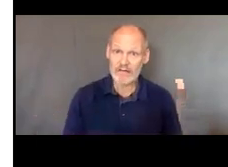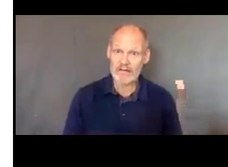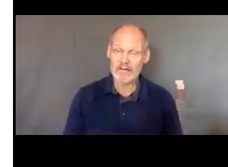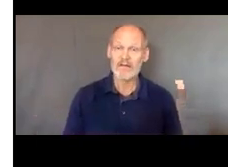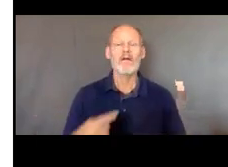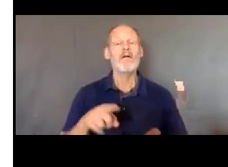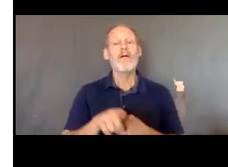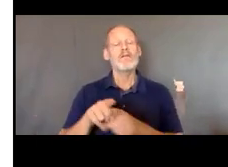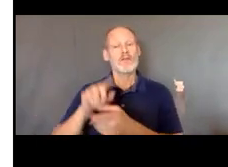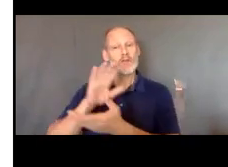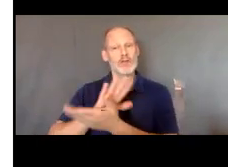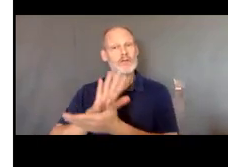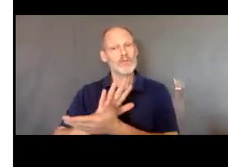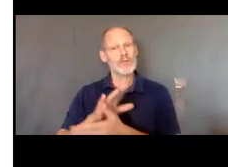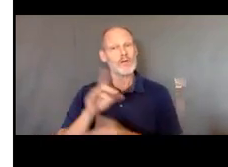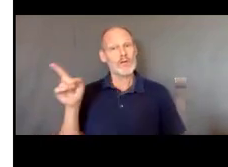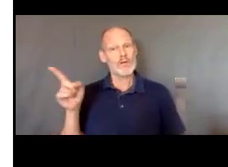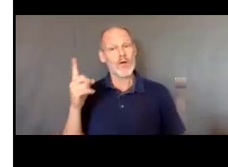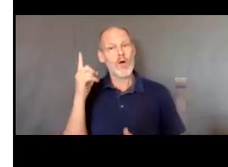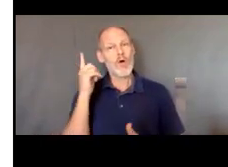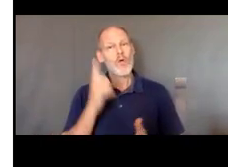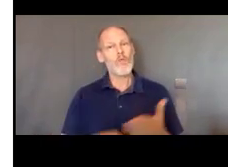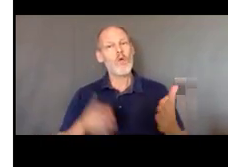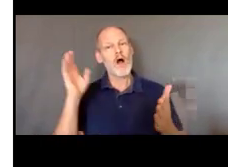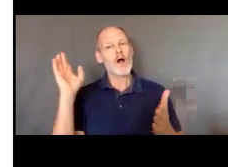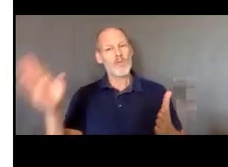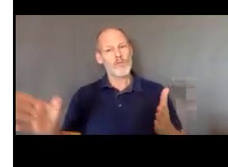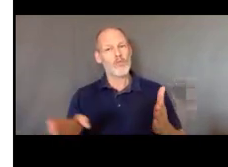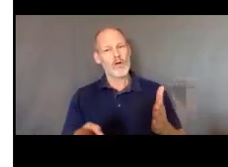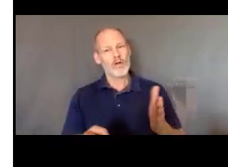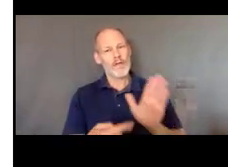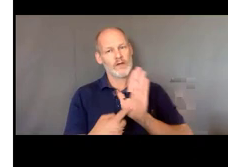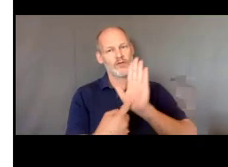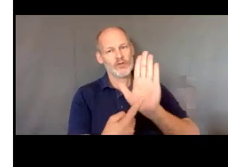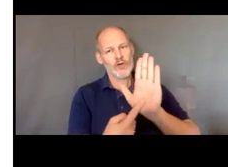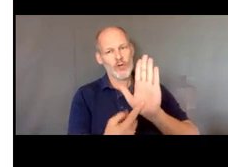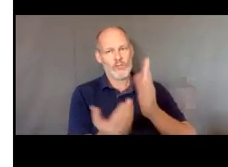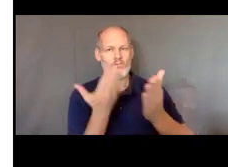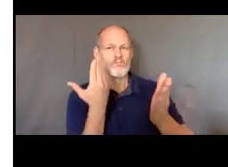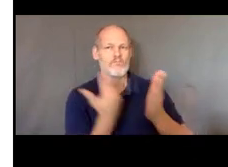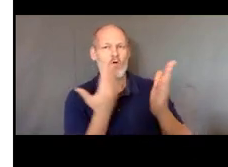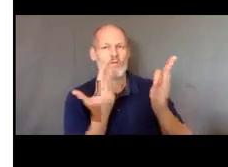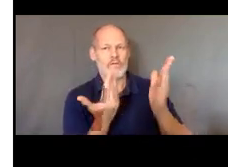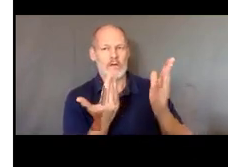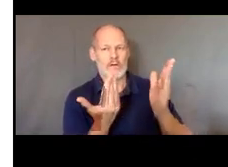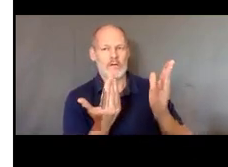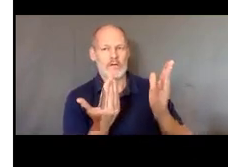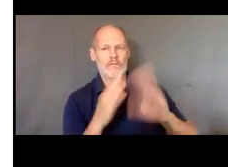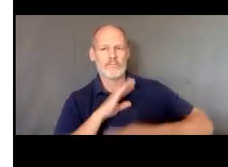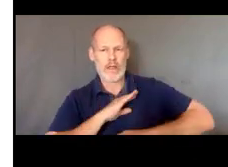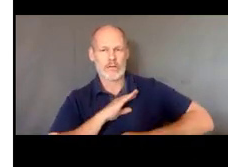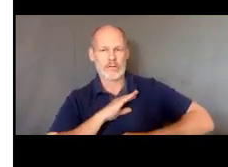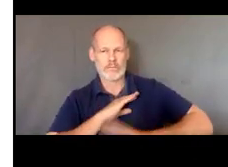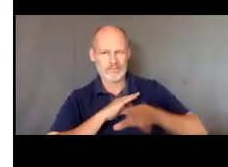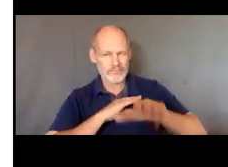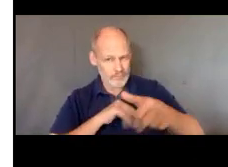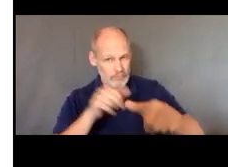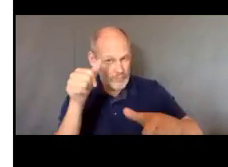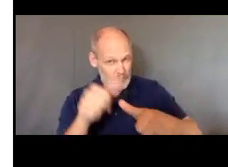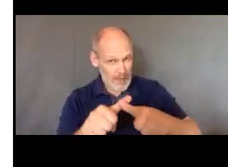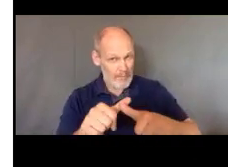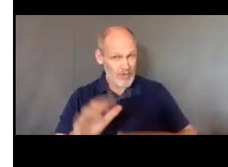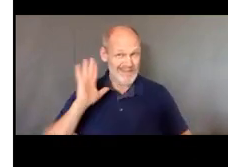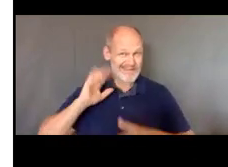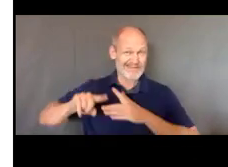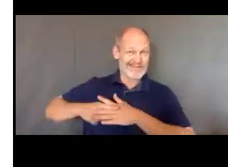señalar el distrito concretamente para demostrar que esta meta se cumplió porque acuérdense que al principio cuando yo